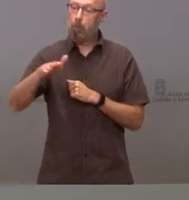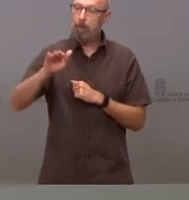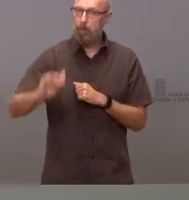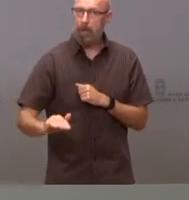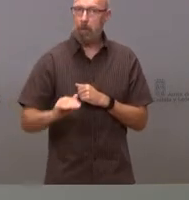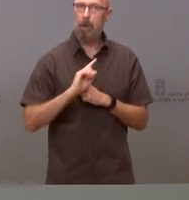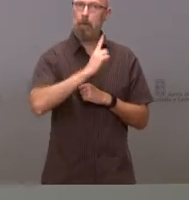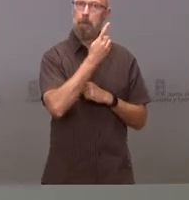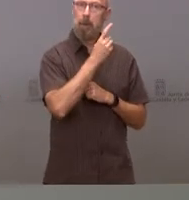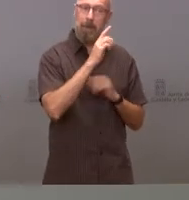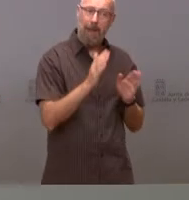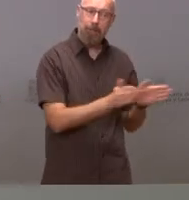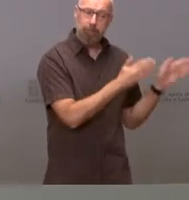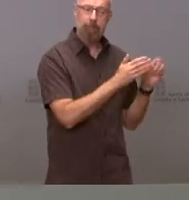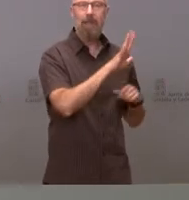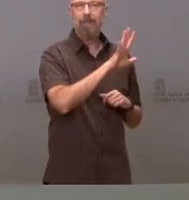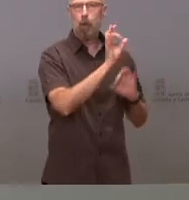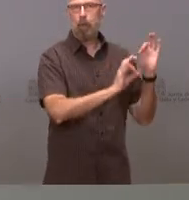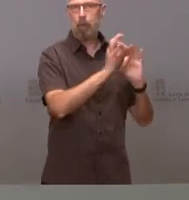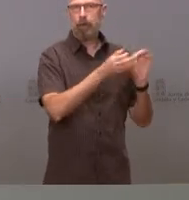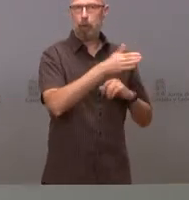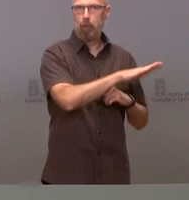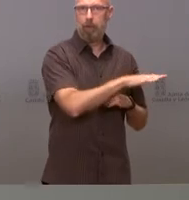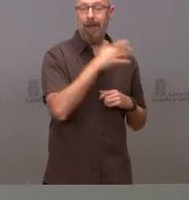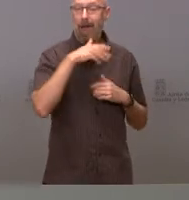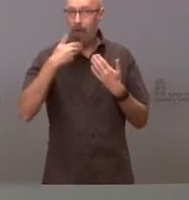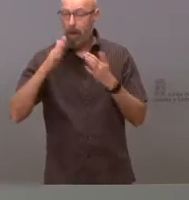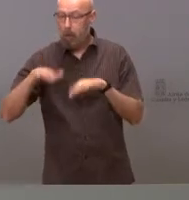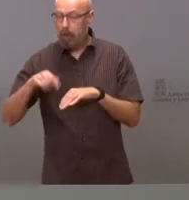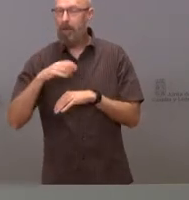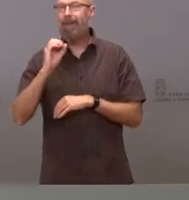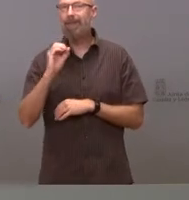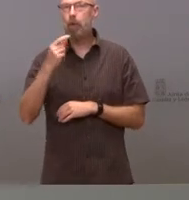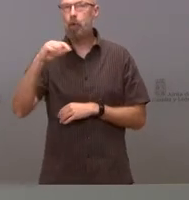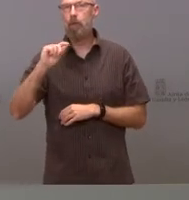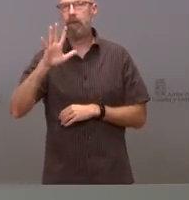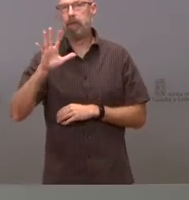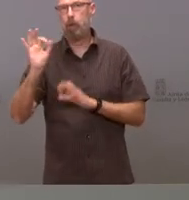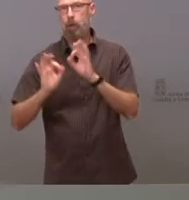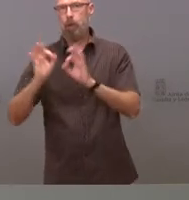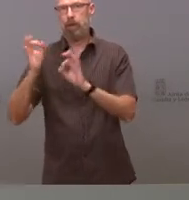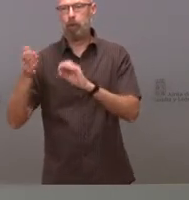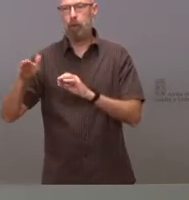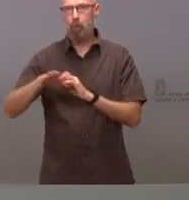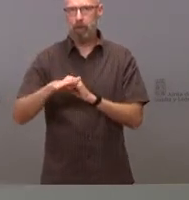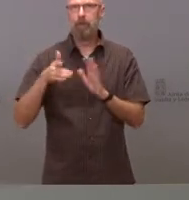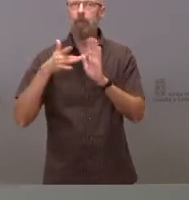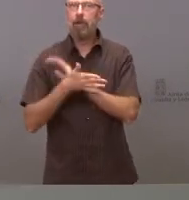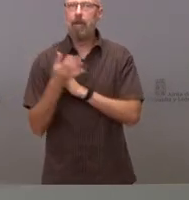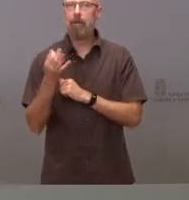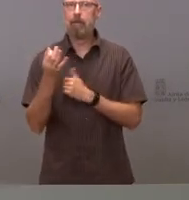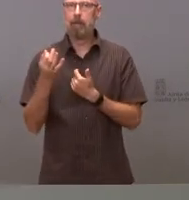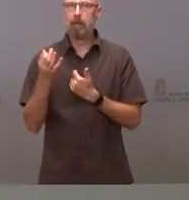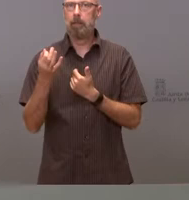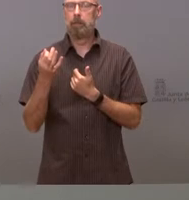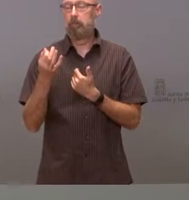% y la letalidad de esta última ola está en el 0,5%. Es decir, que evidentemente de todas las